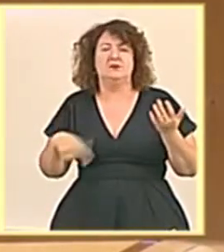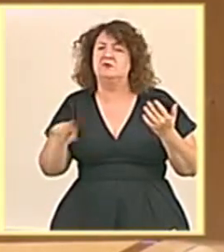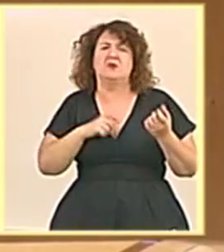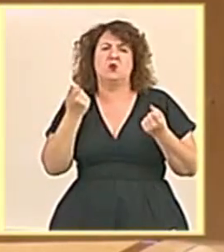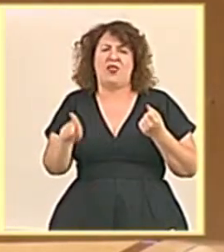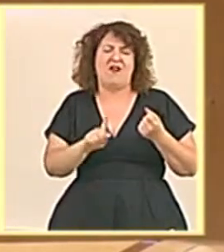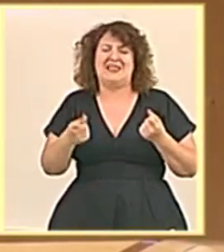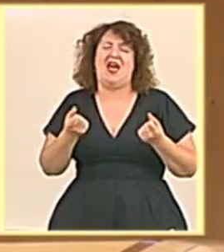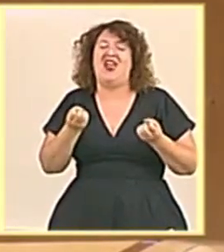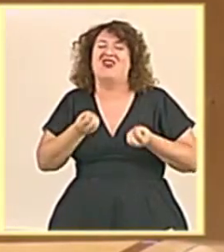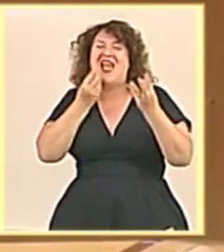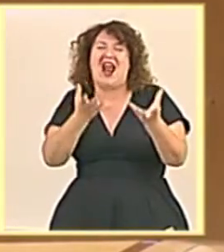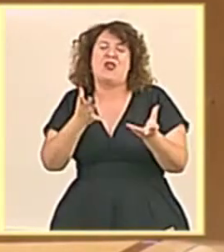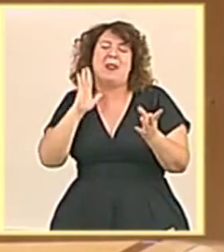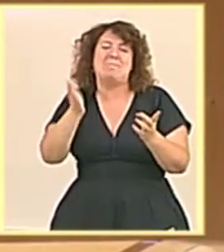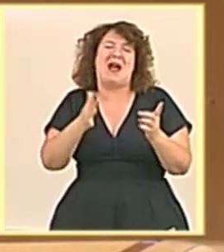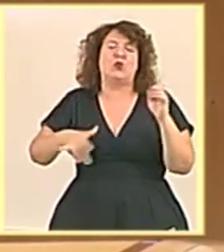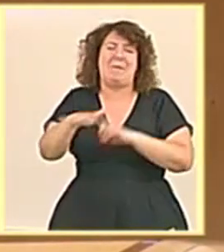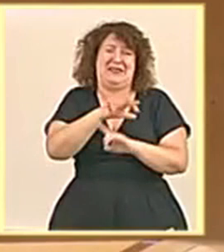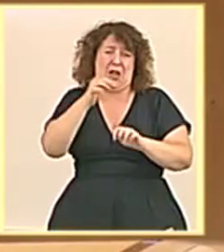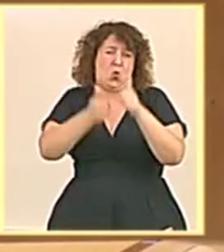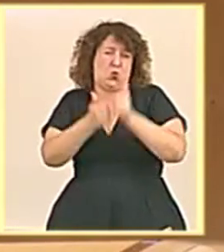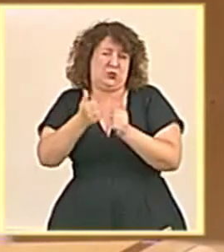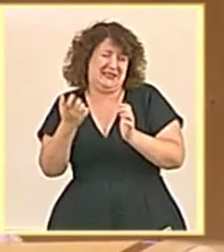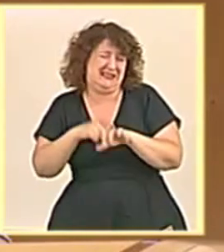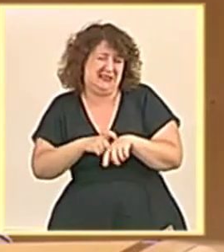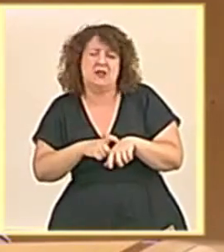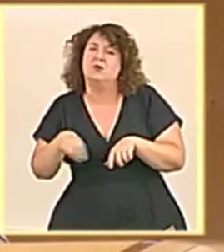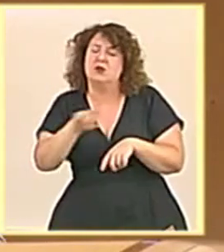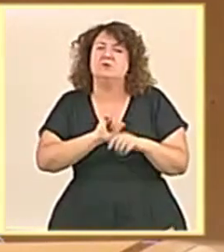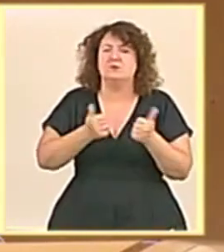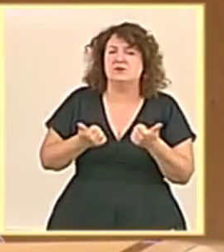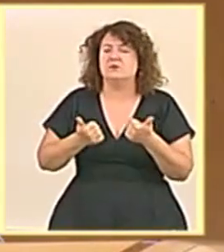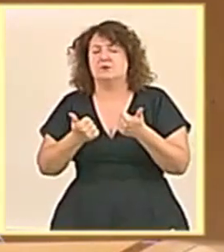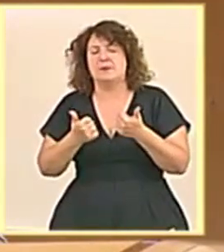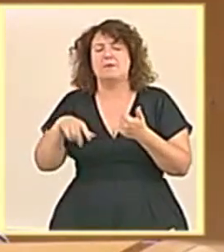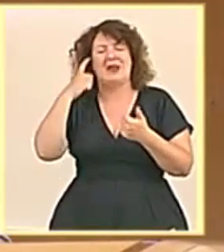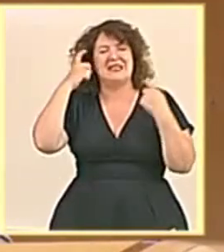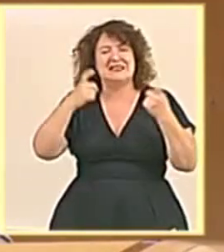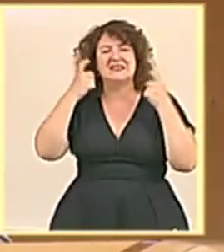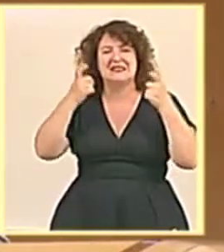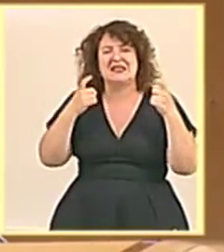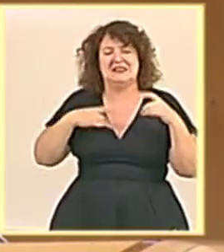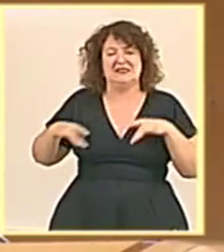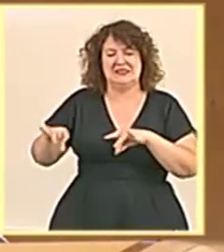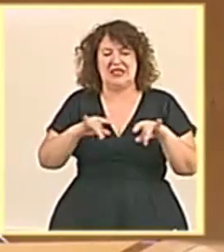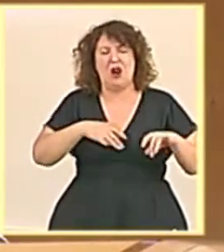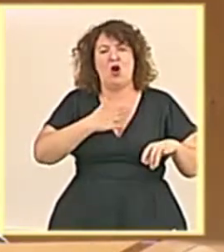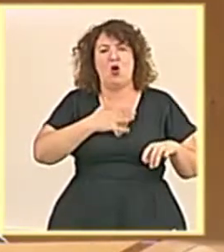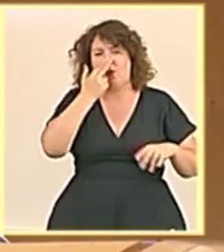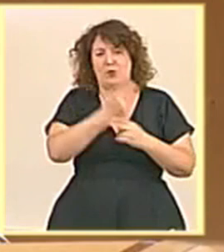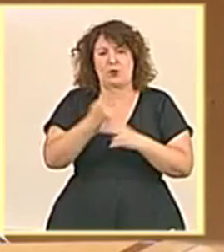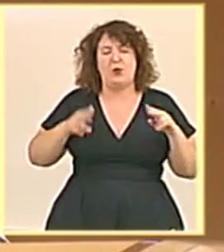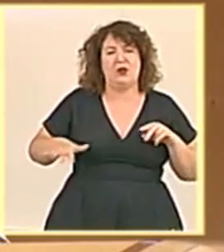declaración de impacto ambiental, hemos activado aquellos procedimientos que nos permitan recuperar los terrenos de dominio